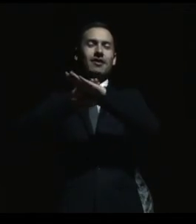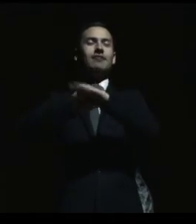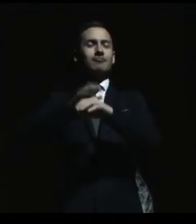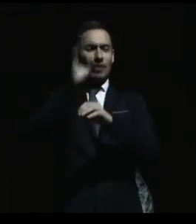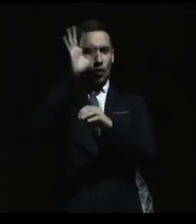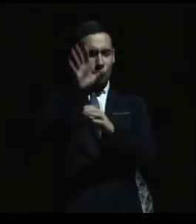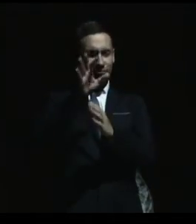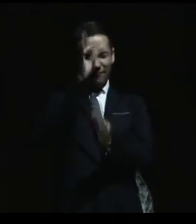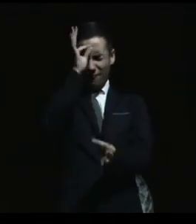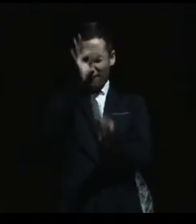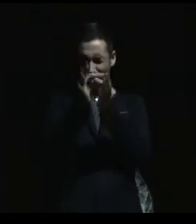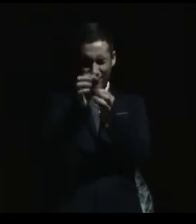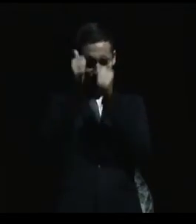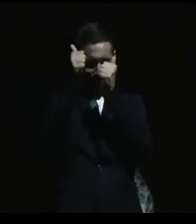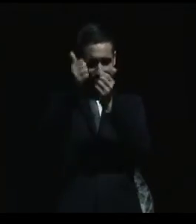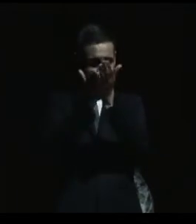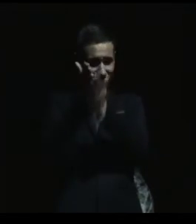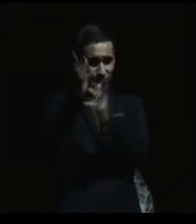defraudar. ¡Vamos!